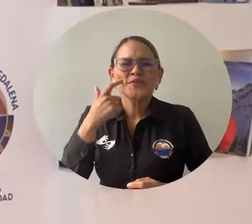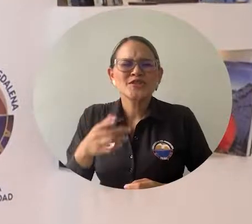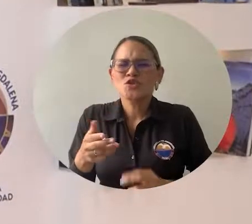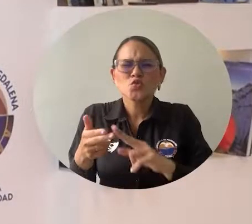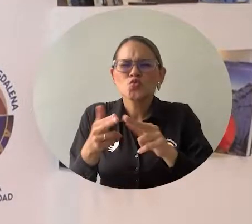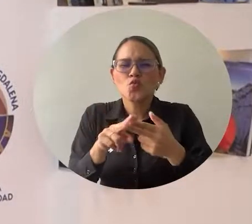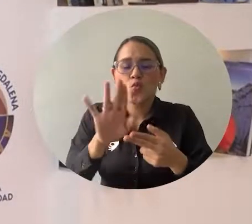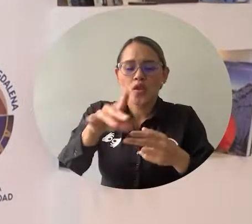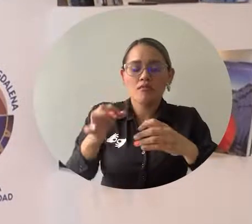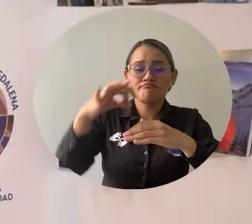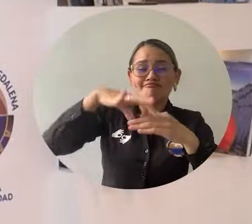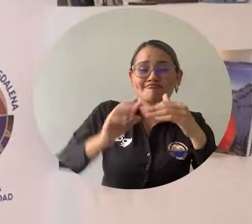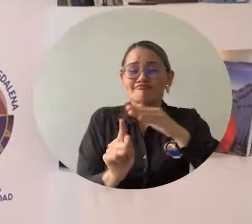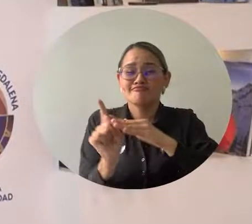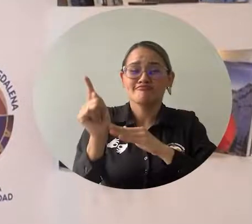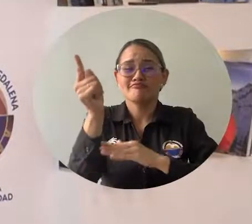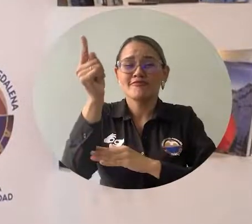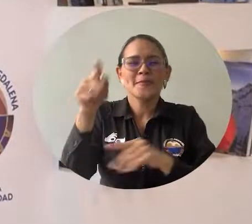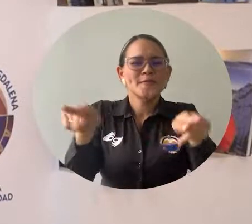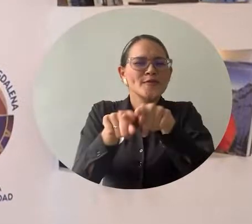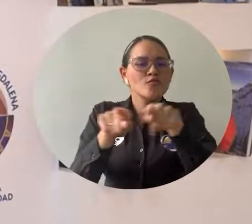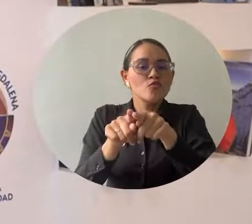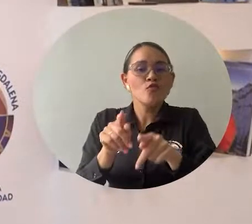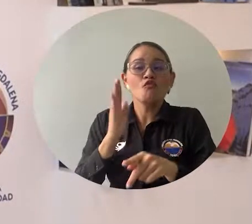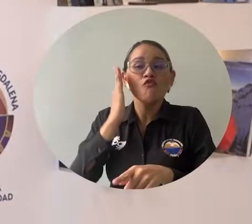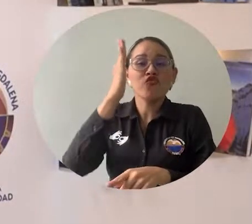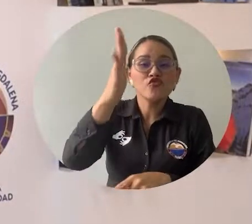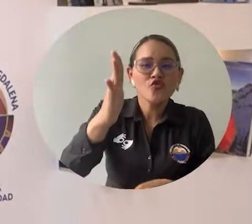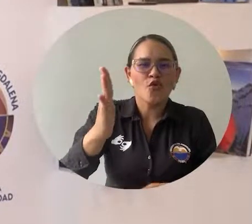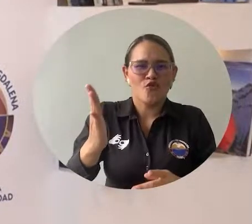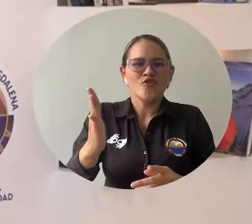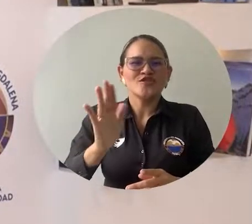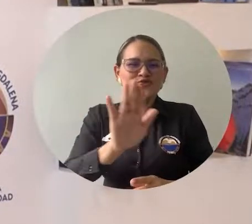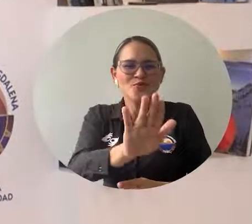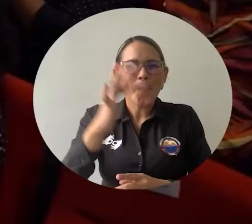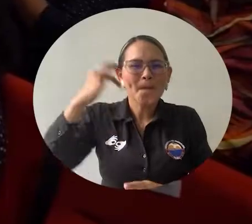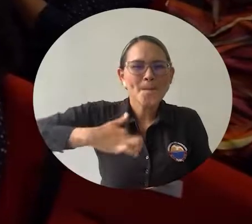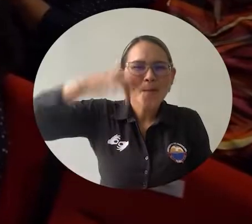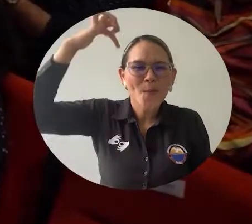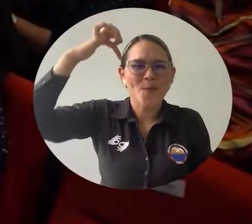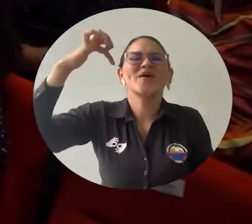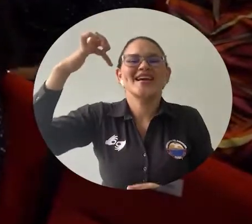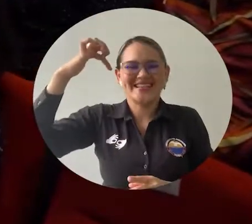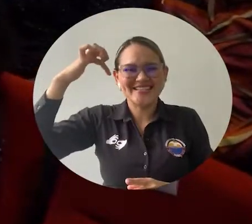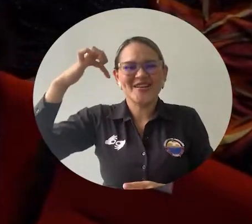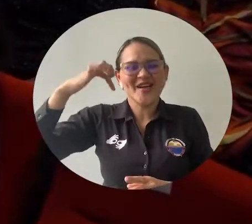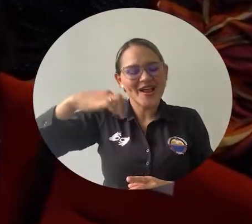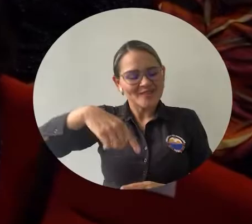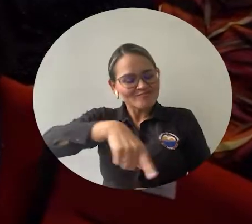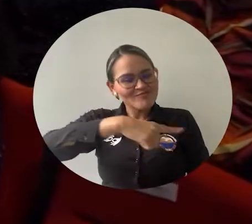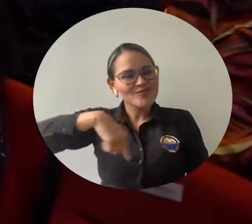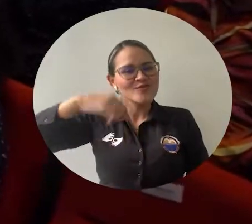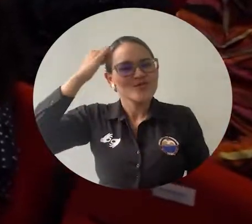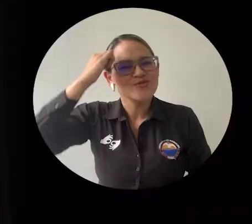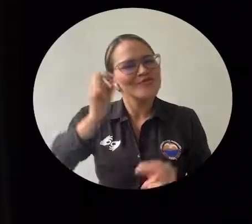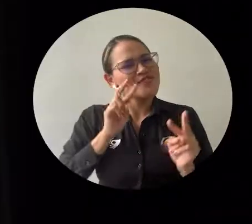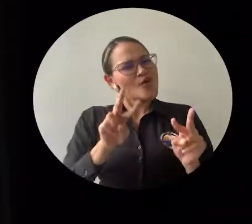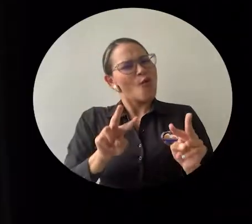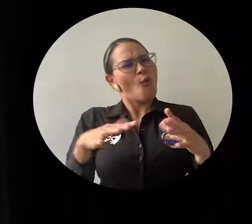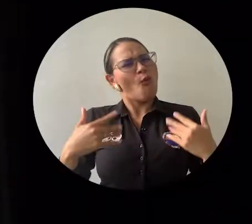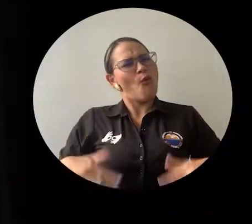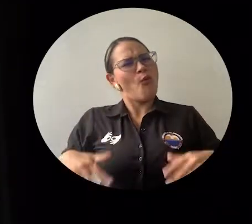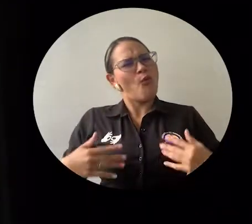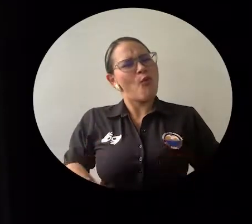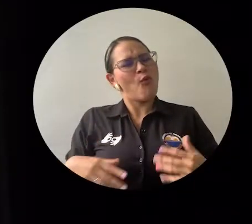satisfacción que todo buen profesor tiene. No es la económica, sino la de mirar a lo lejos con orgullo